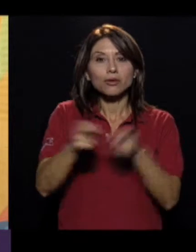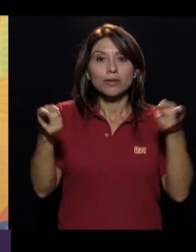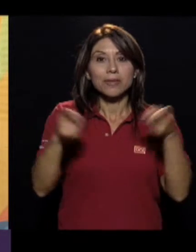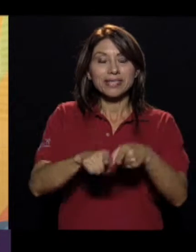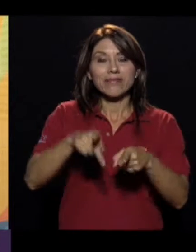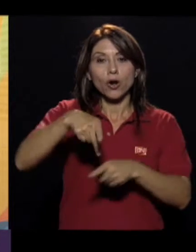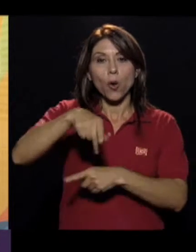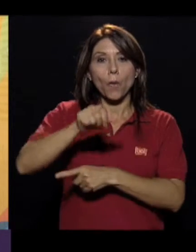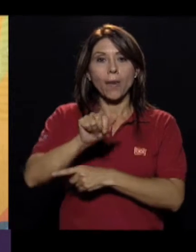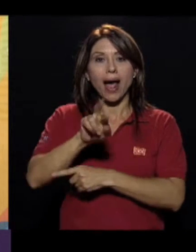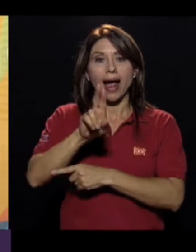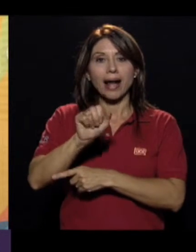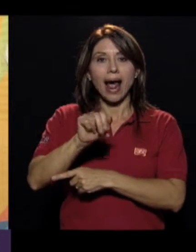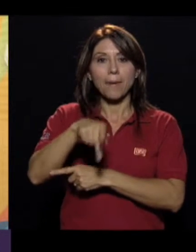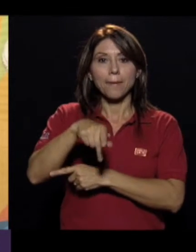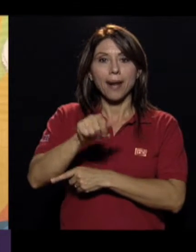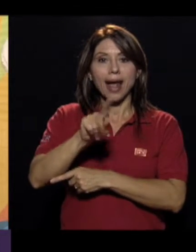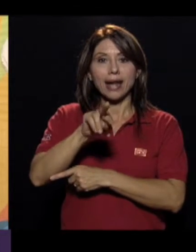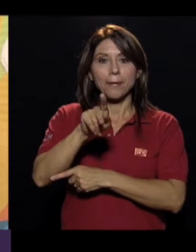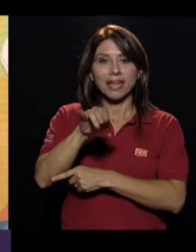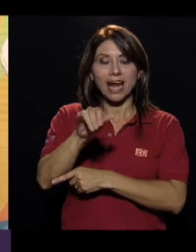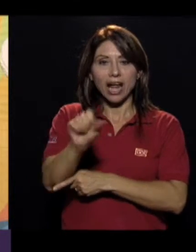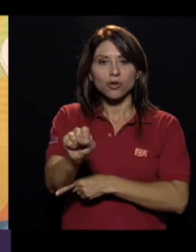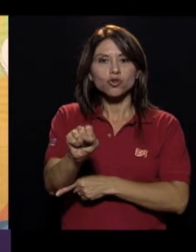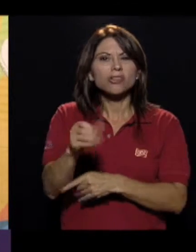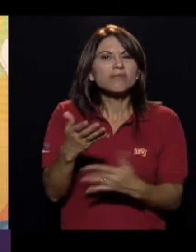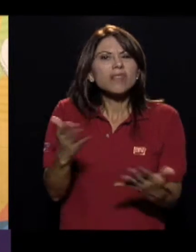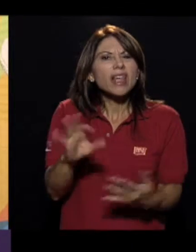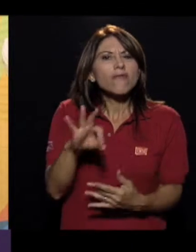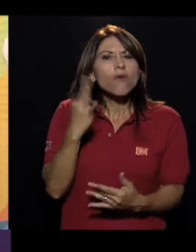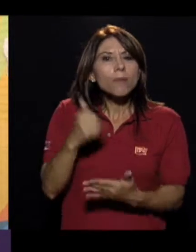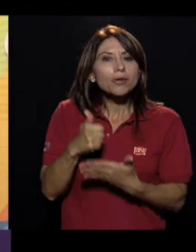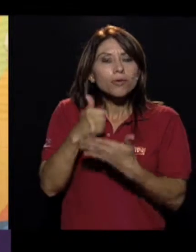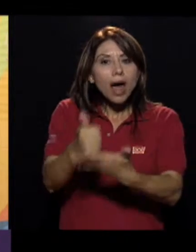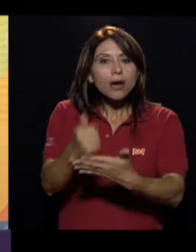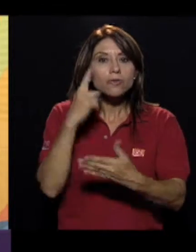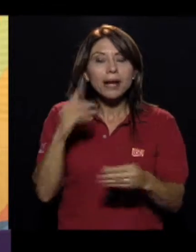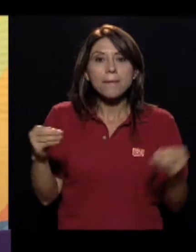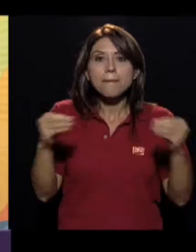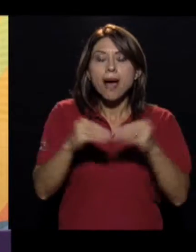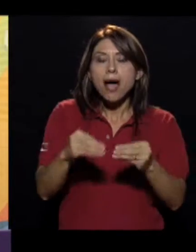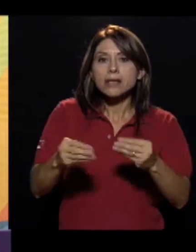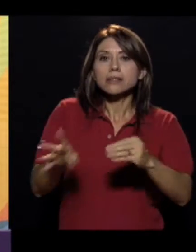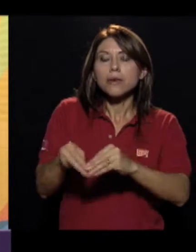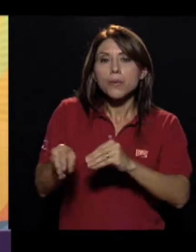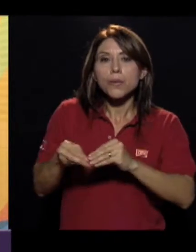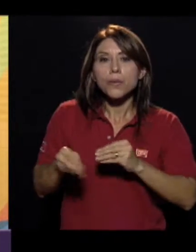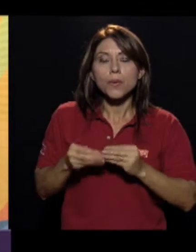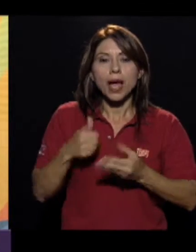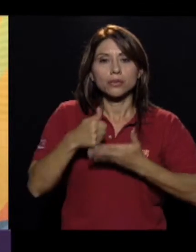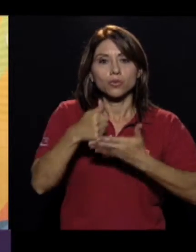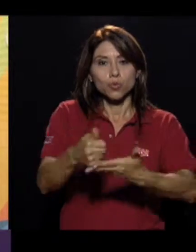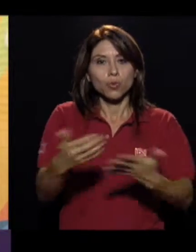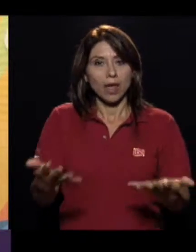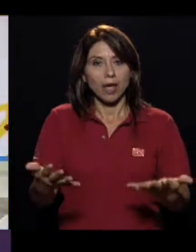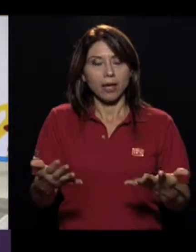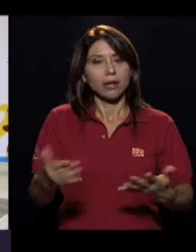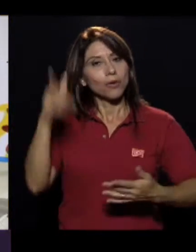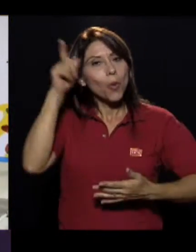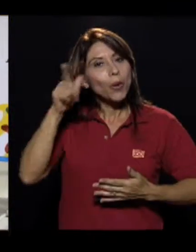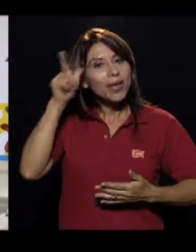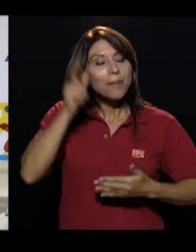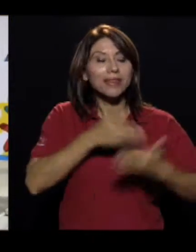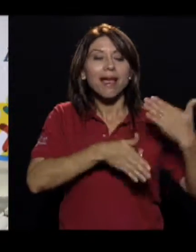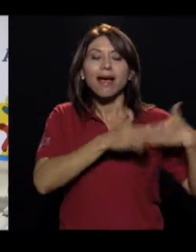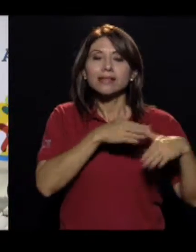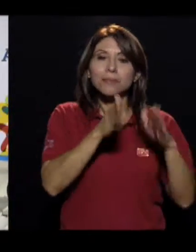forma podemos seguirlos ayudando? Que la ayuda sea mayor, luego obviamente de una planificación de qué es lo que se va a hacer,